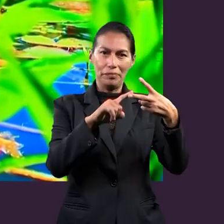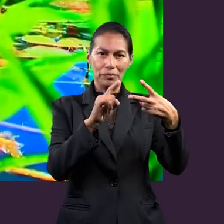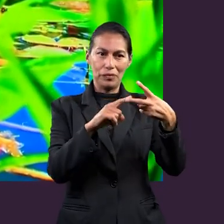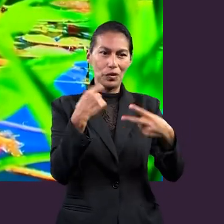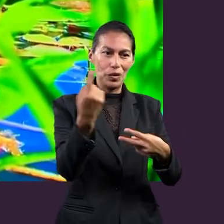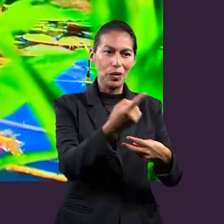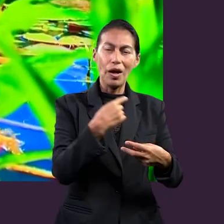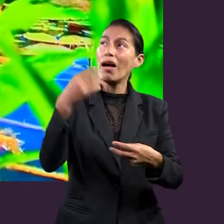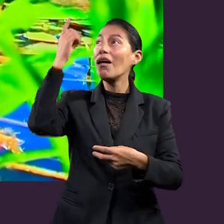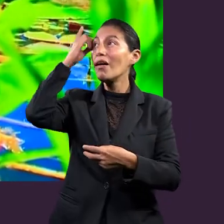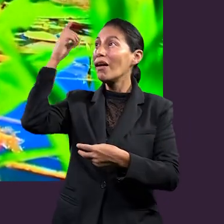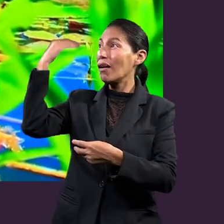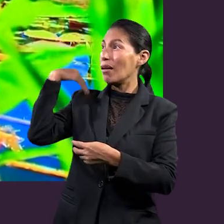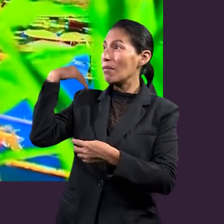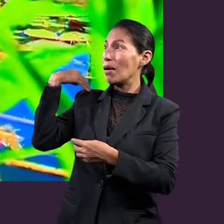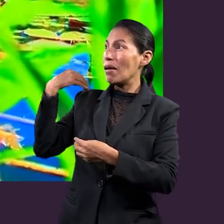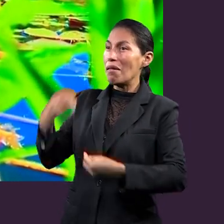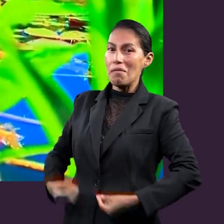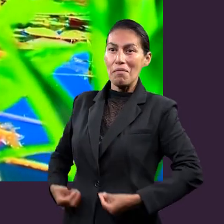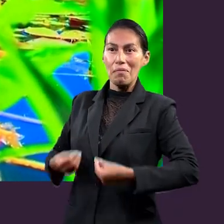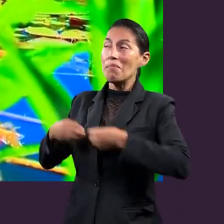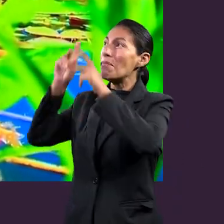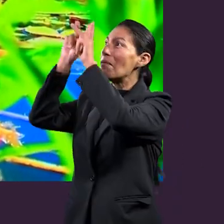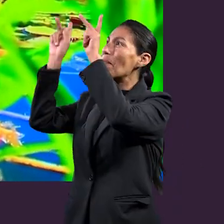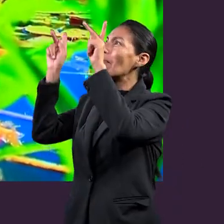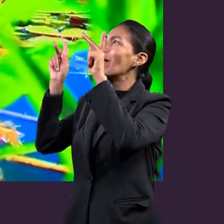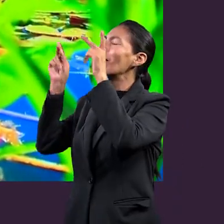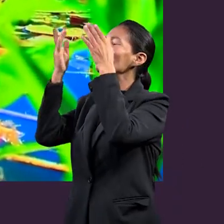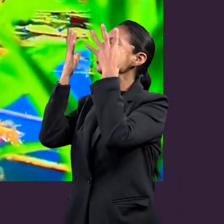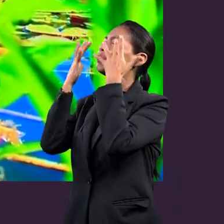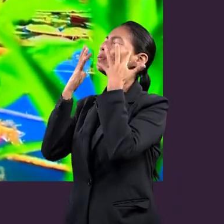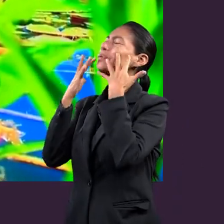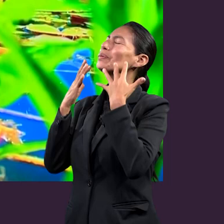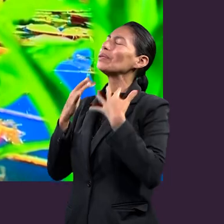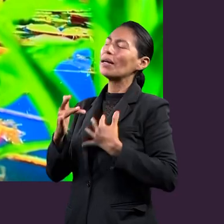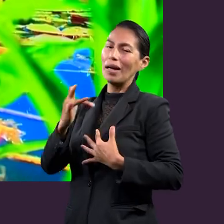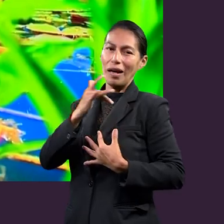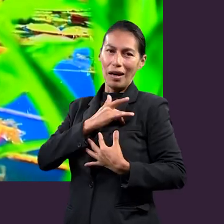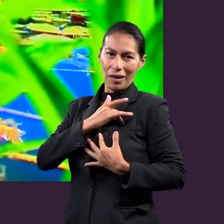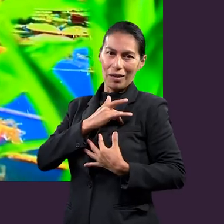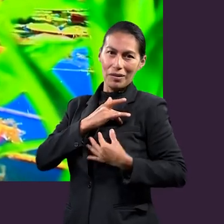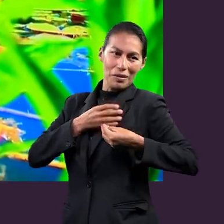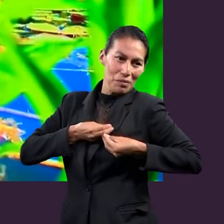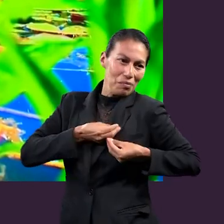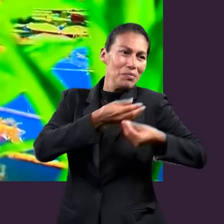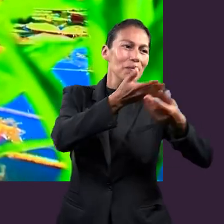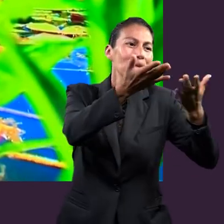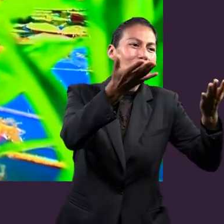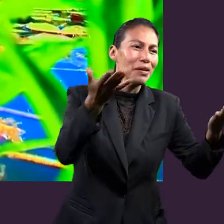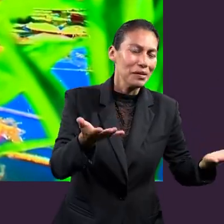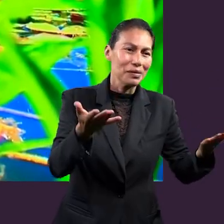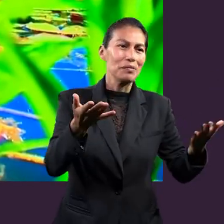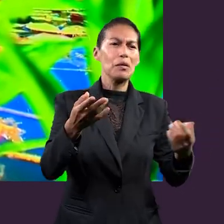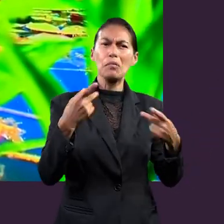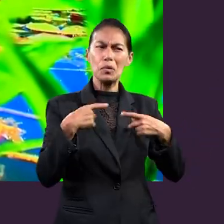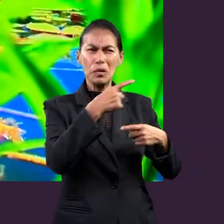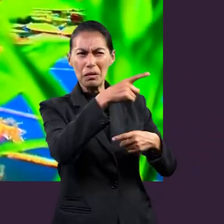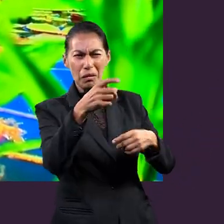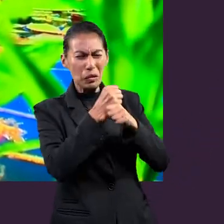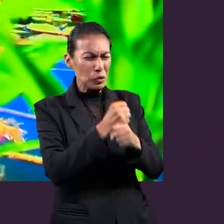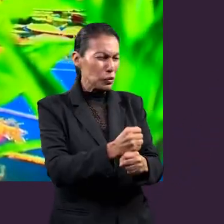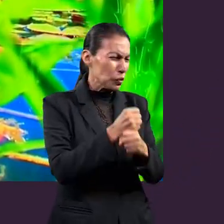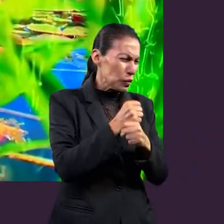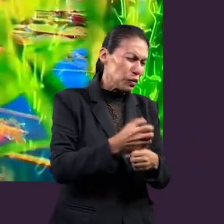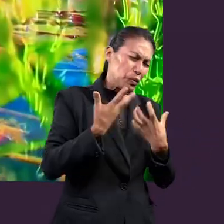al mismo tiempo somos llamados para vivir en paz. Primero, disfrutar la paz de Cristo en nuestro corazón y ser agentes de